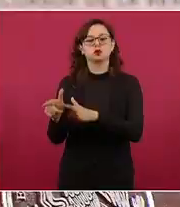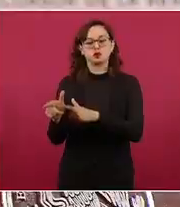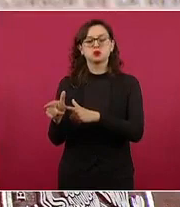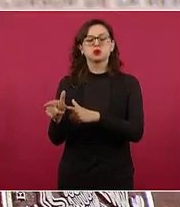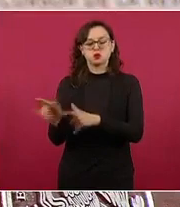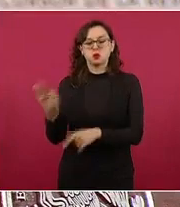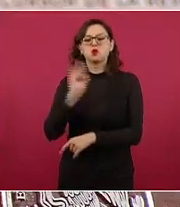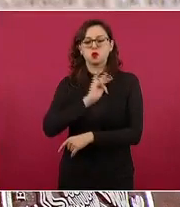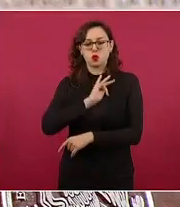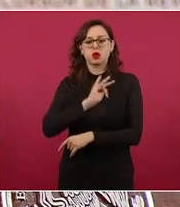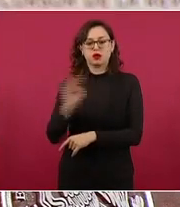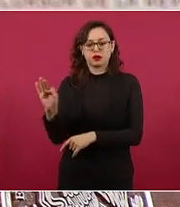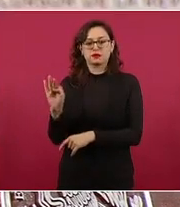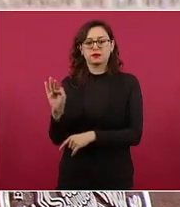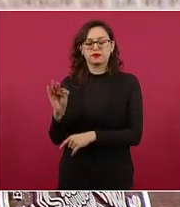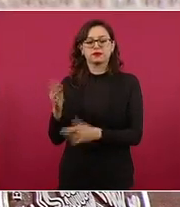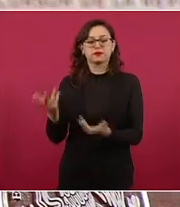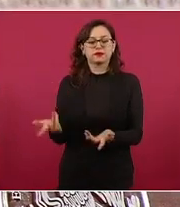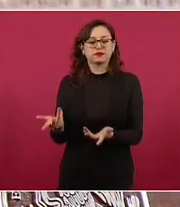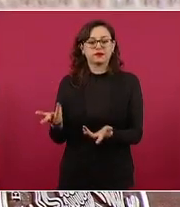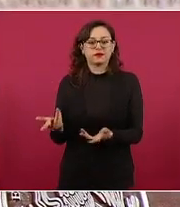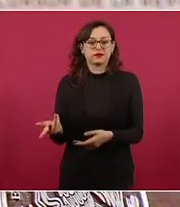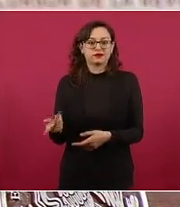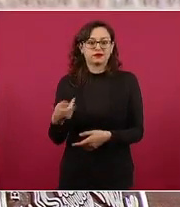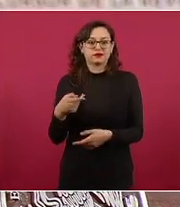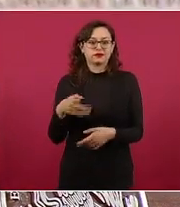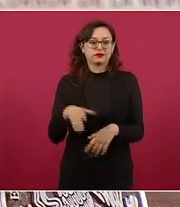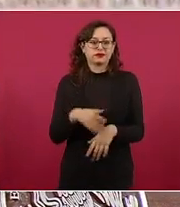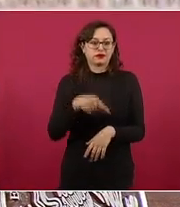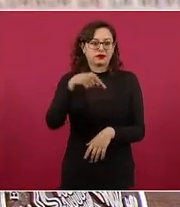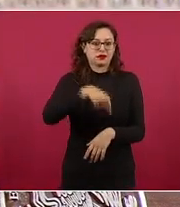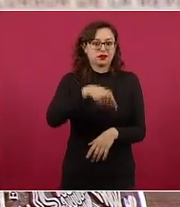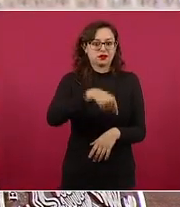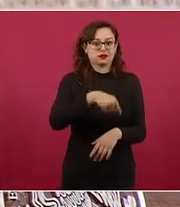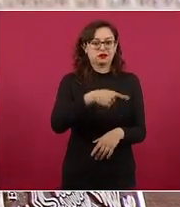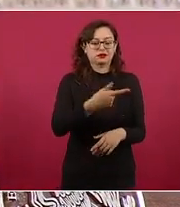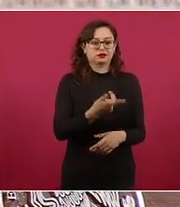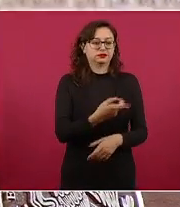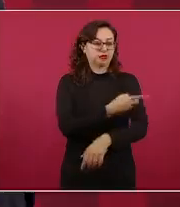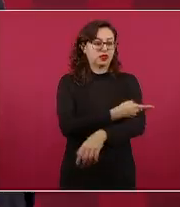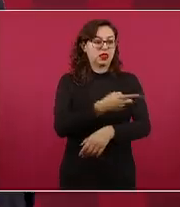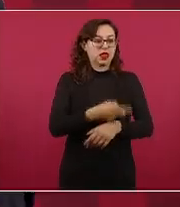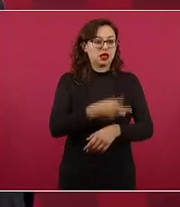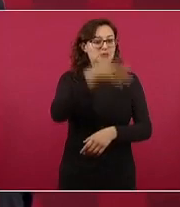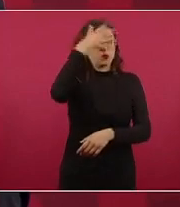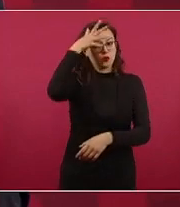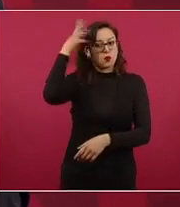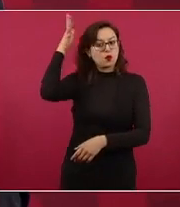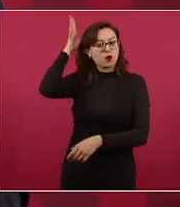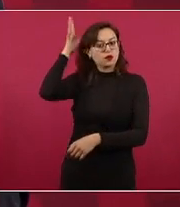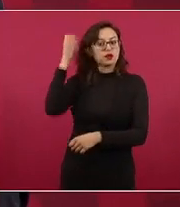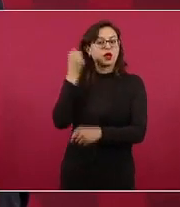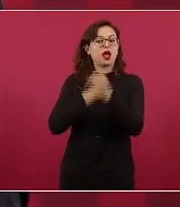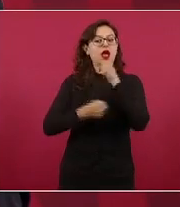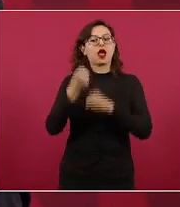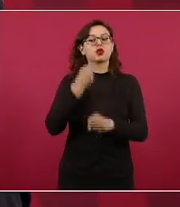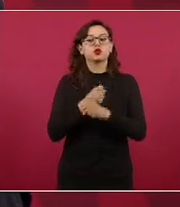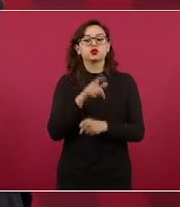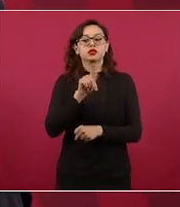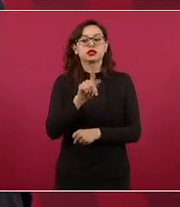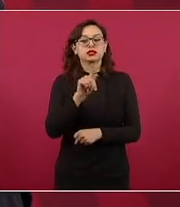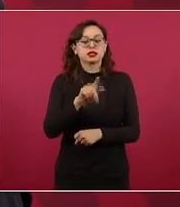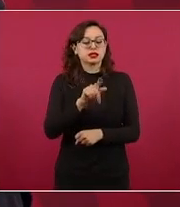delegación Cuauhtémoc en los años 70 llegó a tener un millón